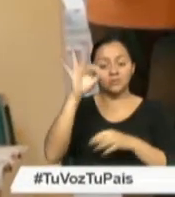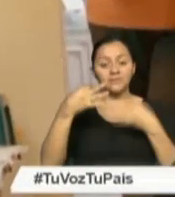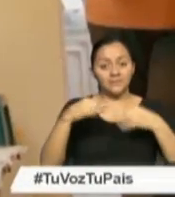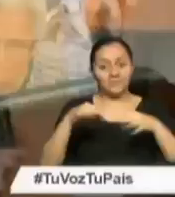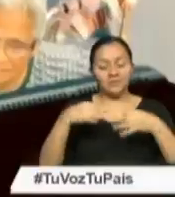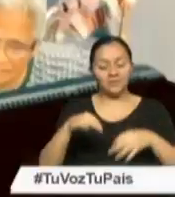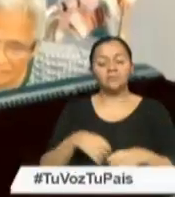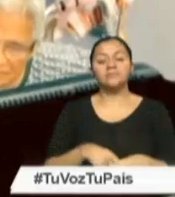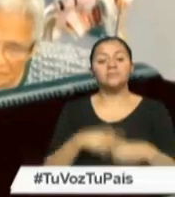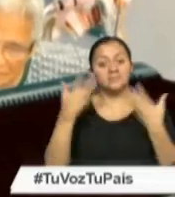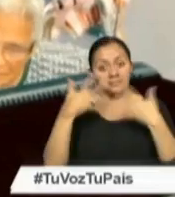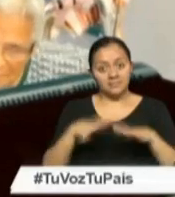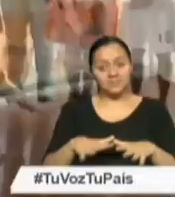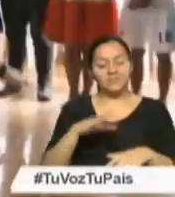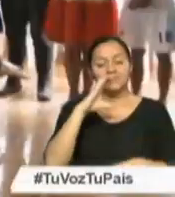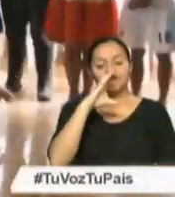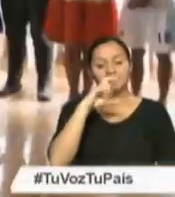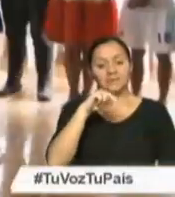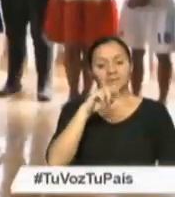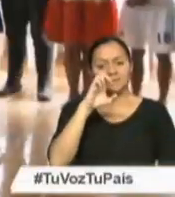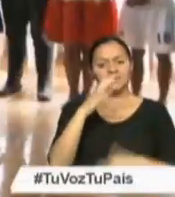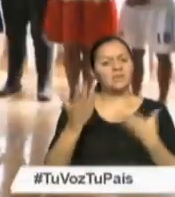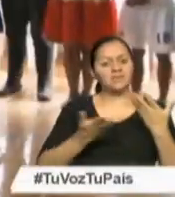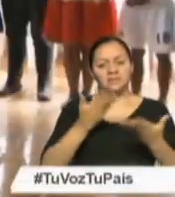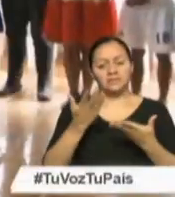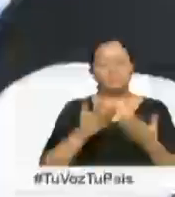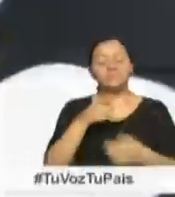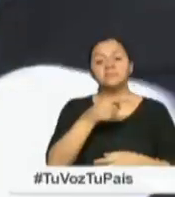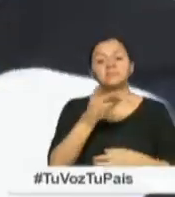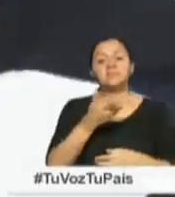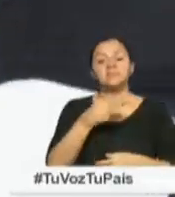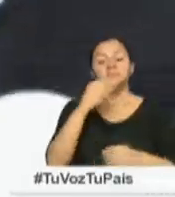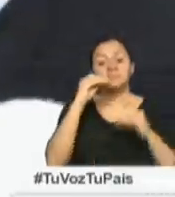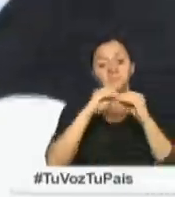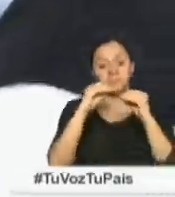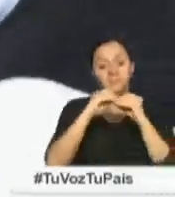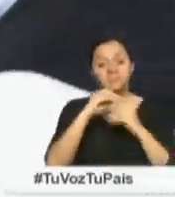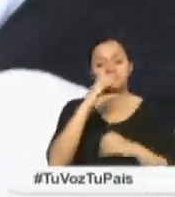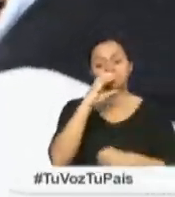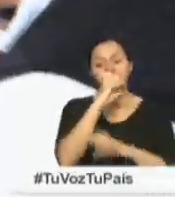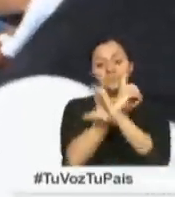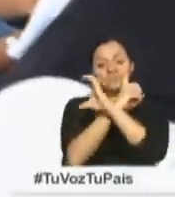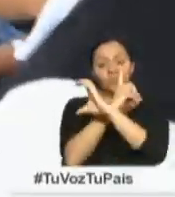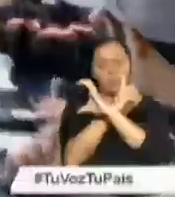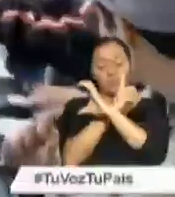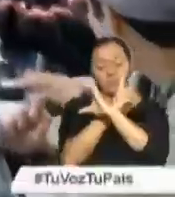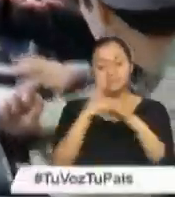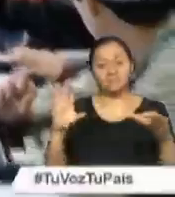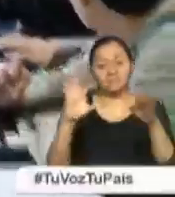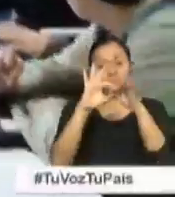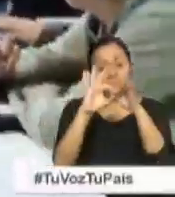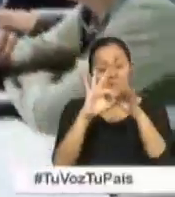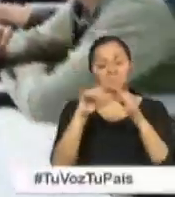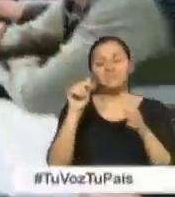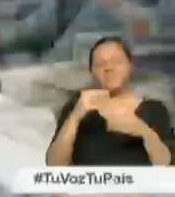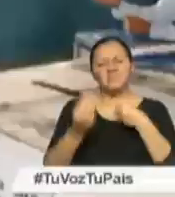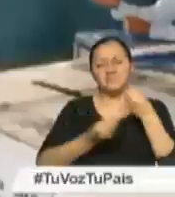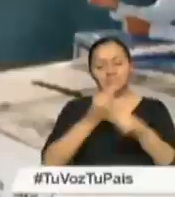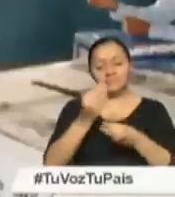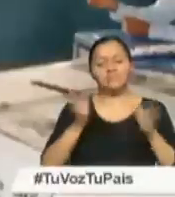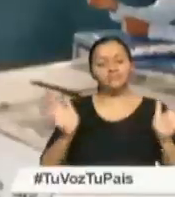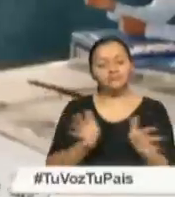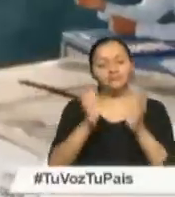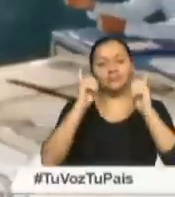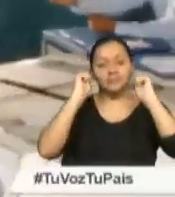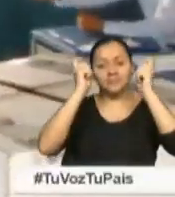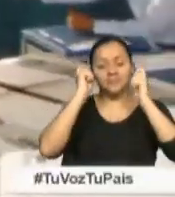febrero. Para ello, el Consejo Nacional Electoral CNE y el Consejo Nacional de Igualdad de Discapacidades con ADIS promueven